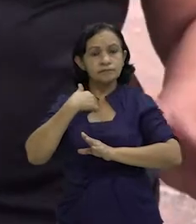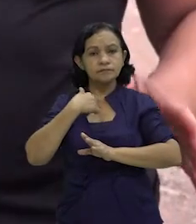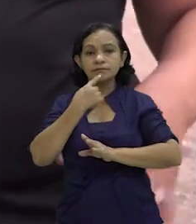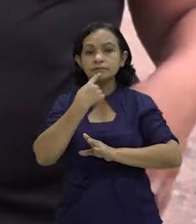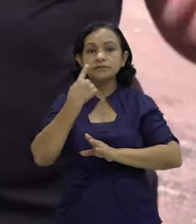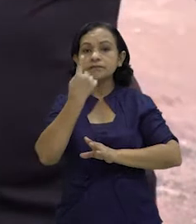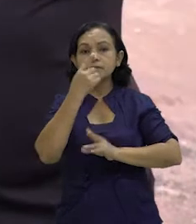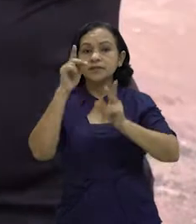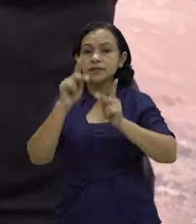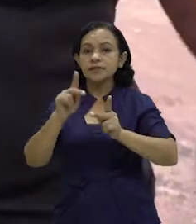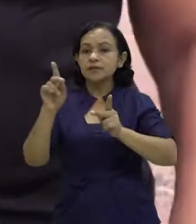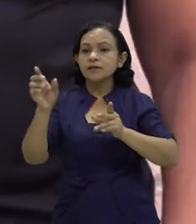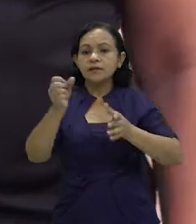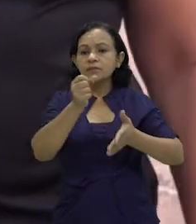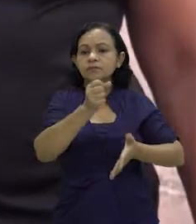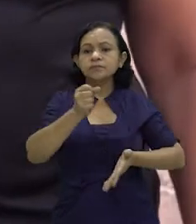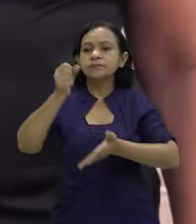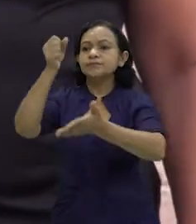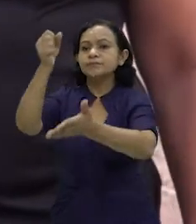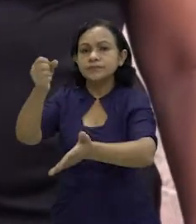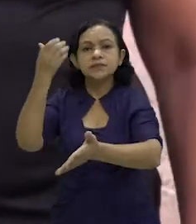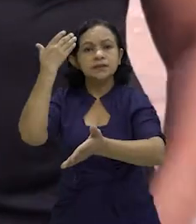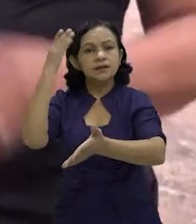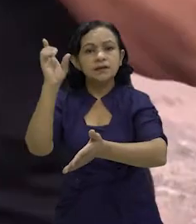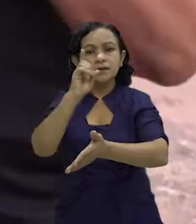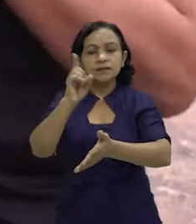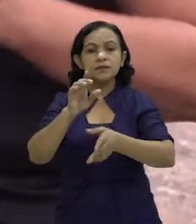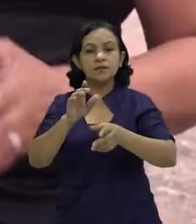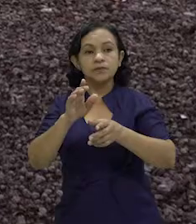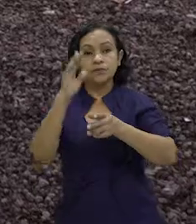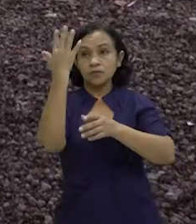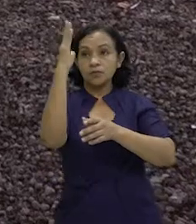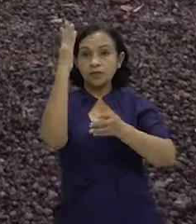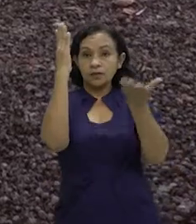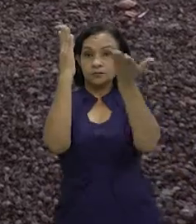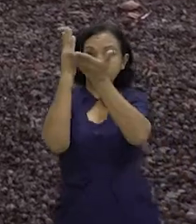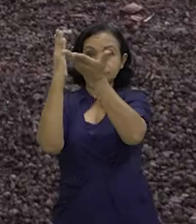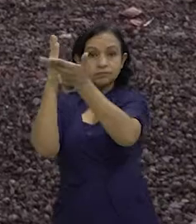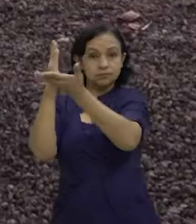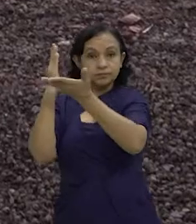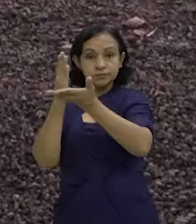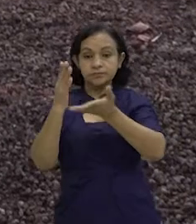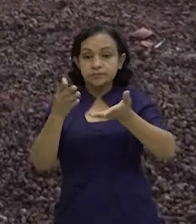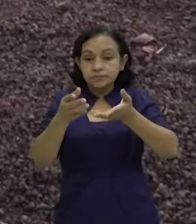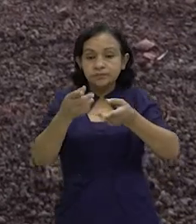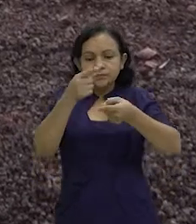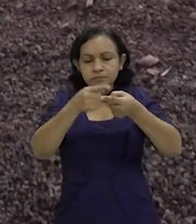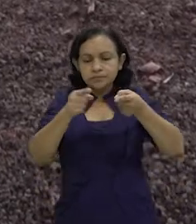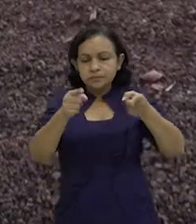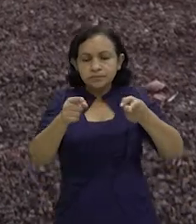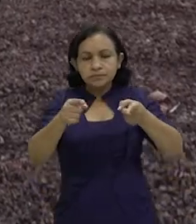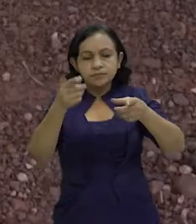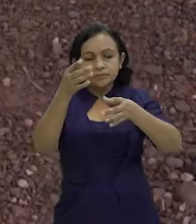tenemos quienes las lleven y saben dónde se van a ir a ponerse, y cuando chapodamos estos árboles, lo que hacemos es seleccionar